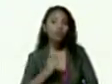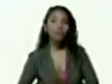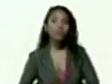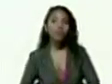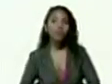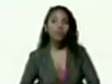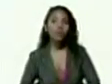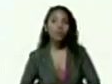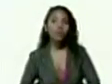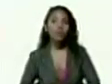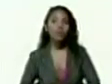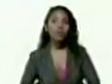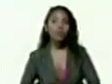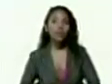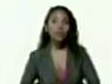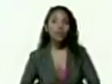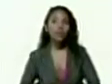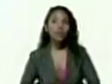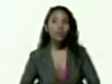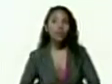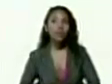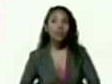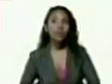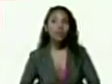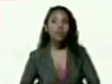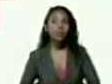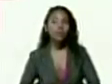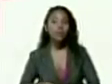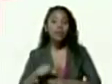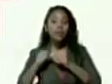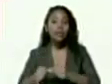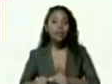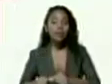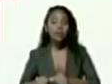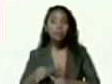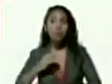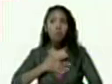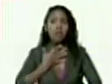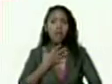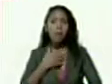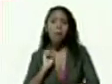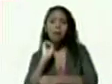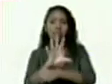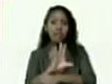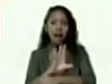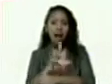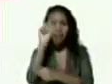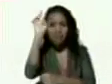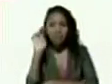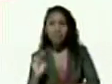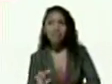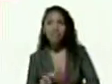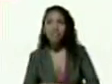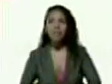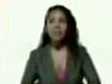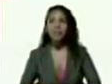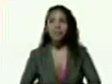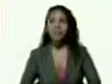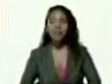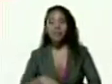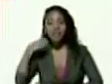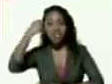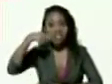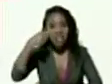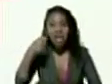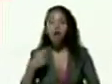través de WhatsApp de todos los instrumentos nosotros podemos mandar diario boletines informativos video